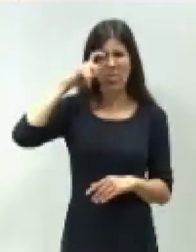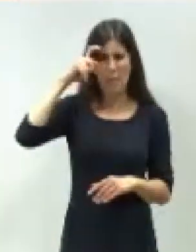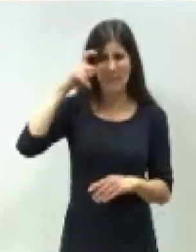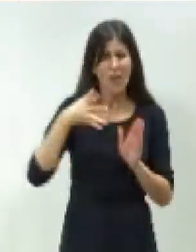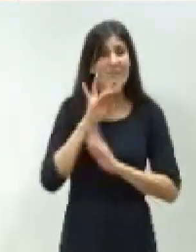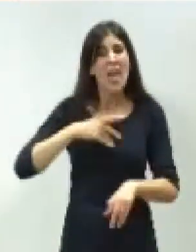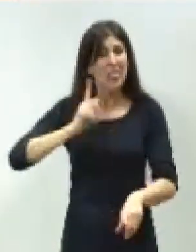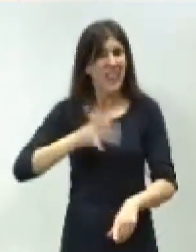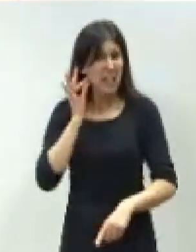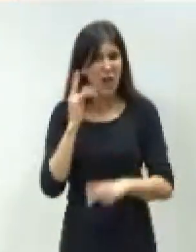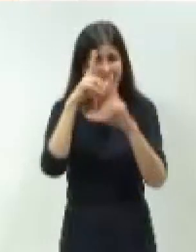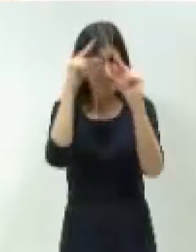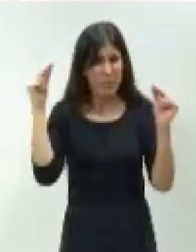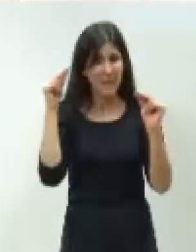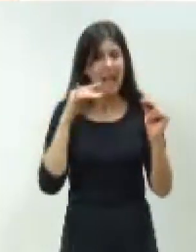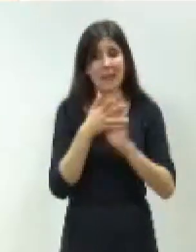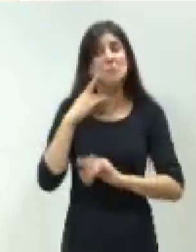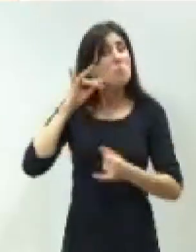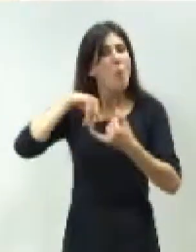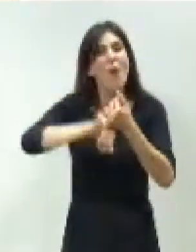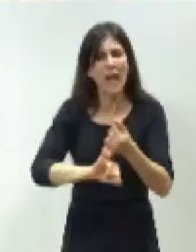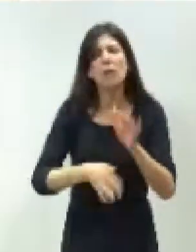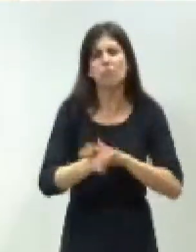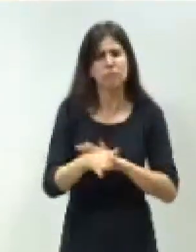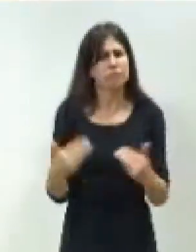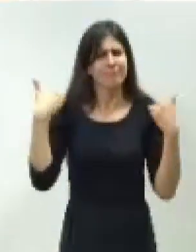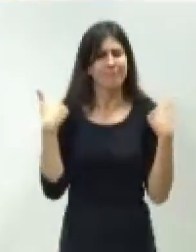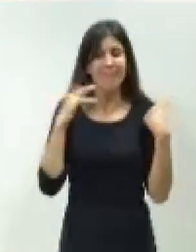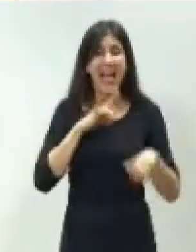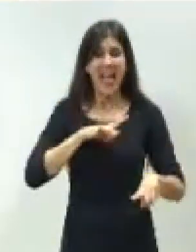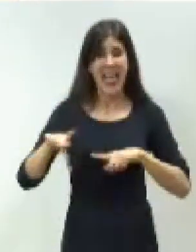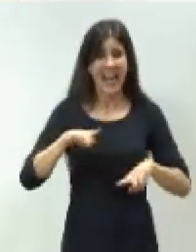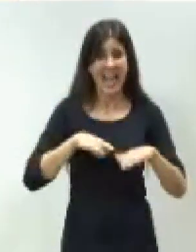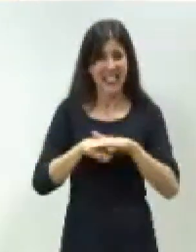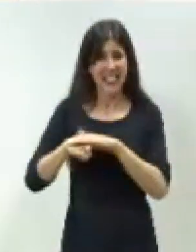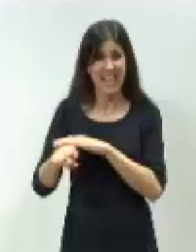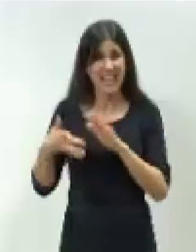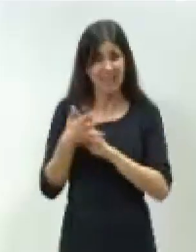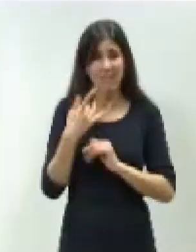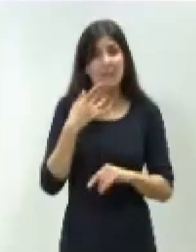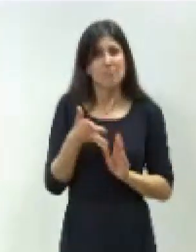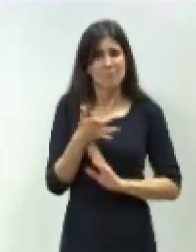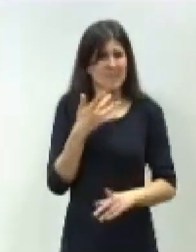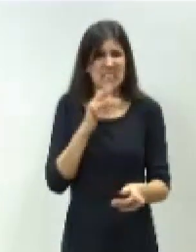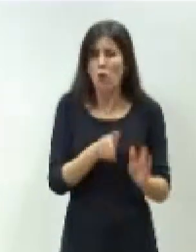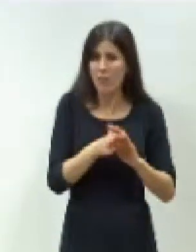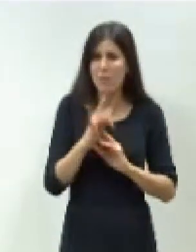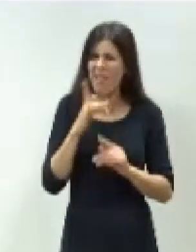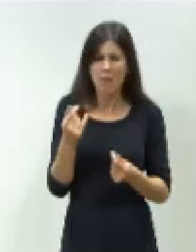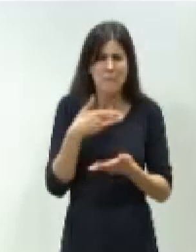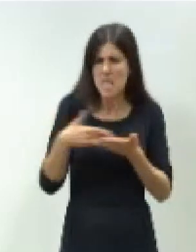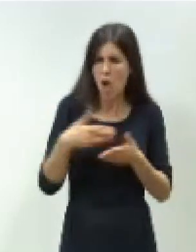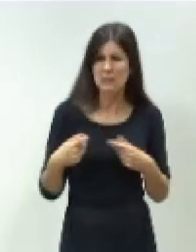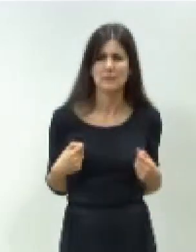La directora de enfermería, por cierto, su esposa sigue en el cargo y el gerente también es el mismo. Han derrochado millones de euros en